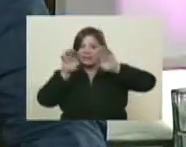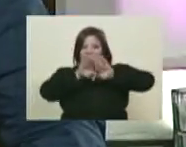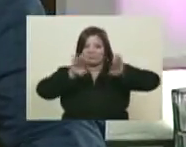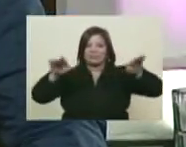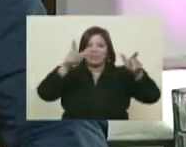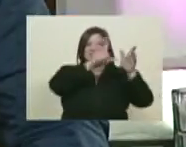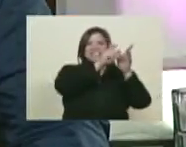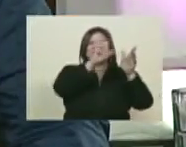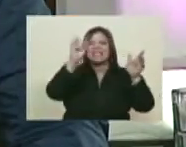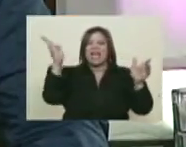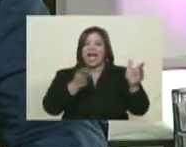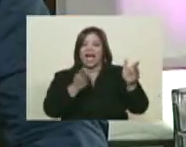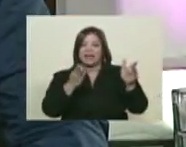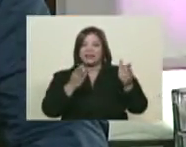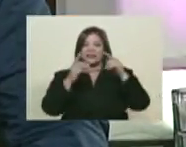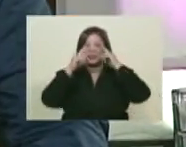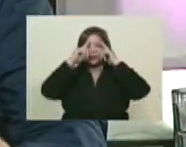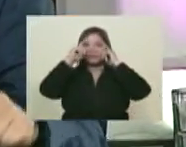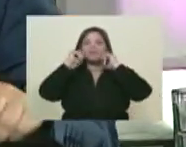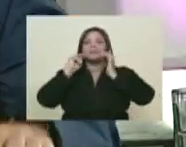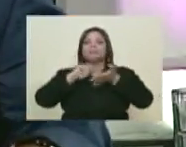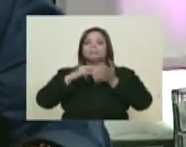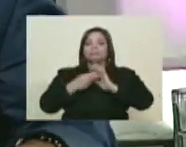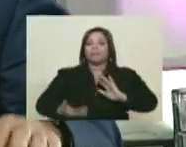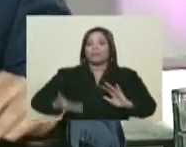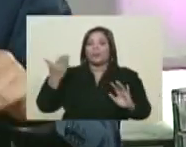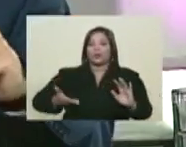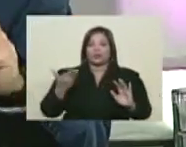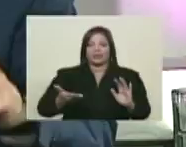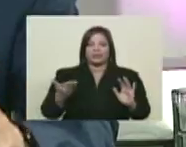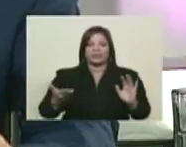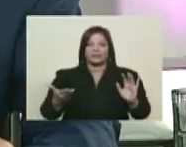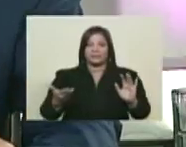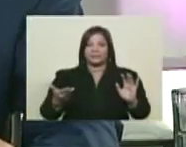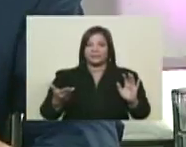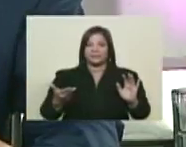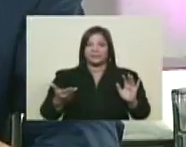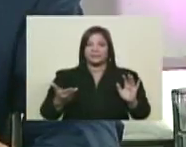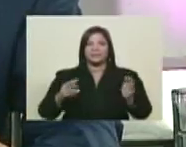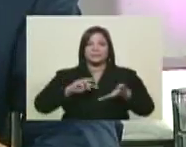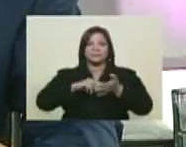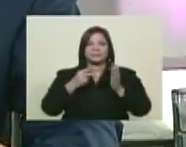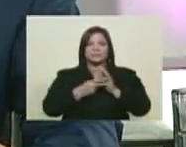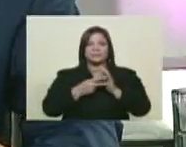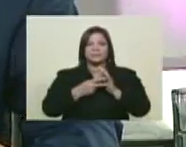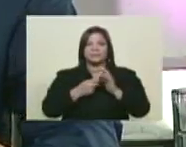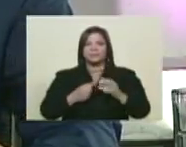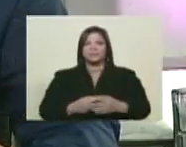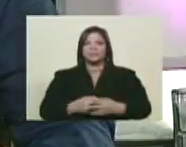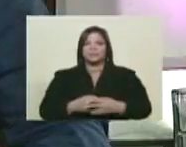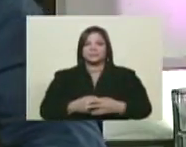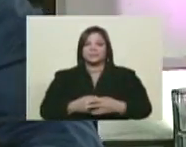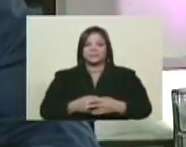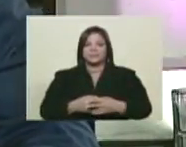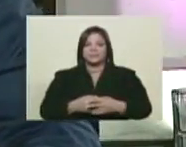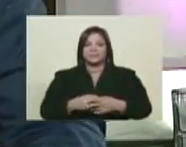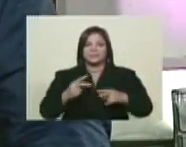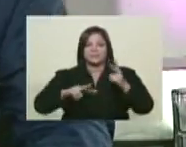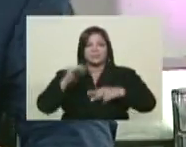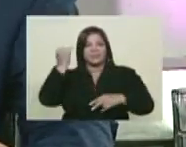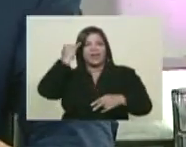de ejecutar la idea inicial de Farruko. Me mencionaba al compañero Farruko Sesto como el conceptualizador.